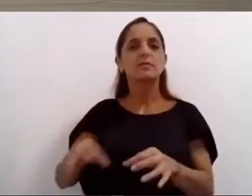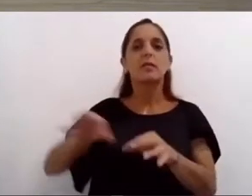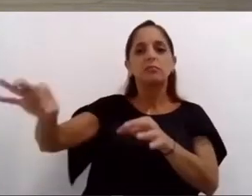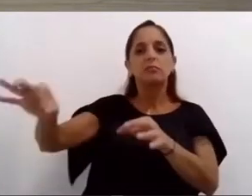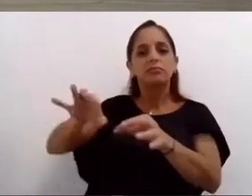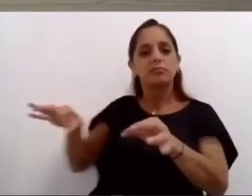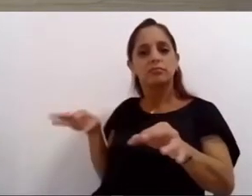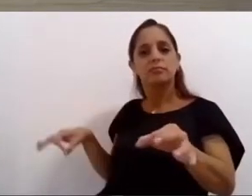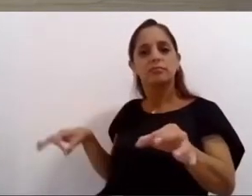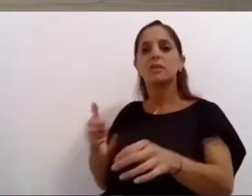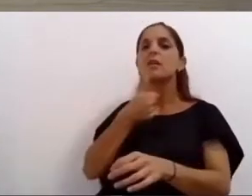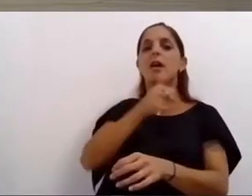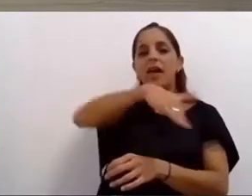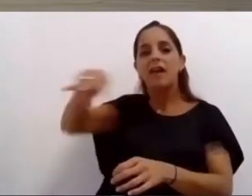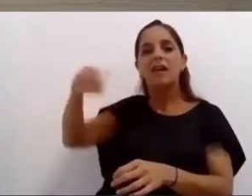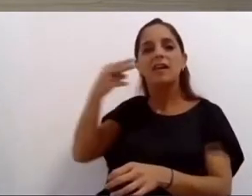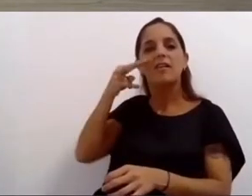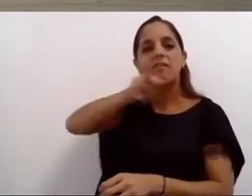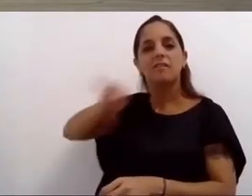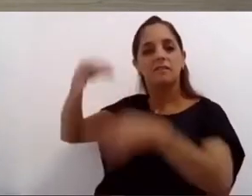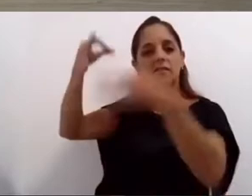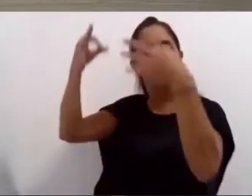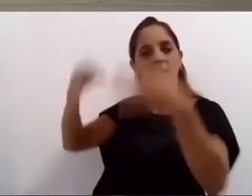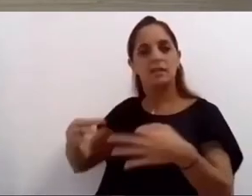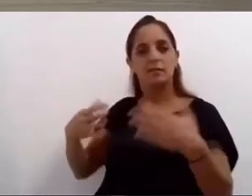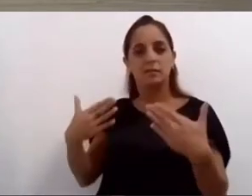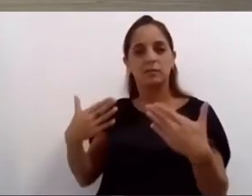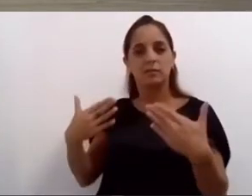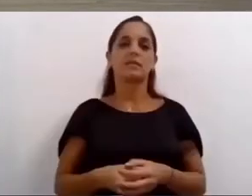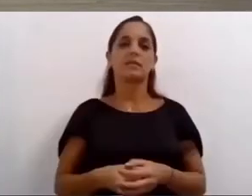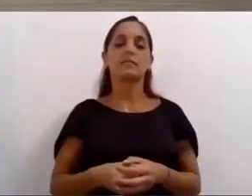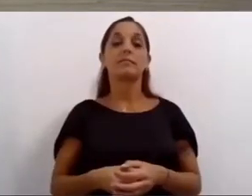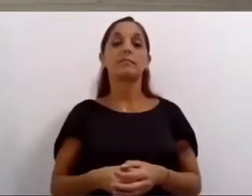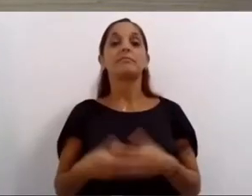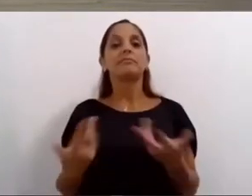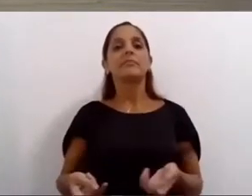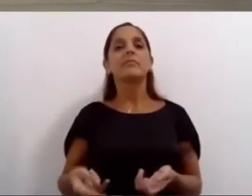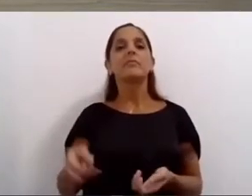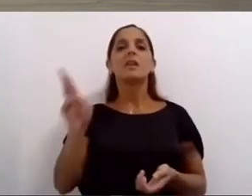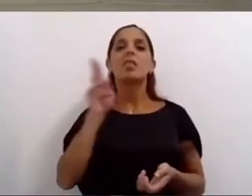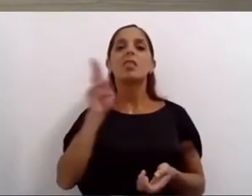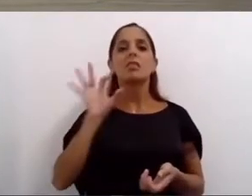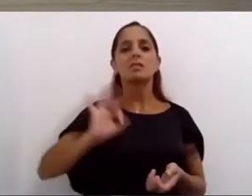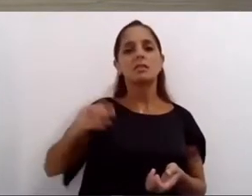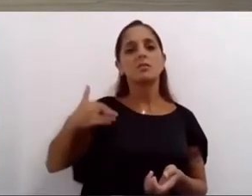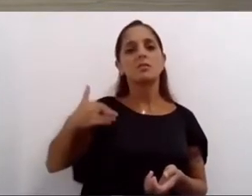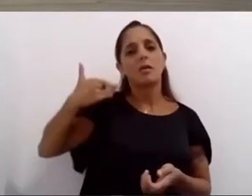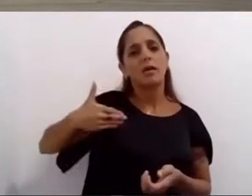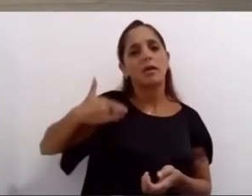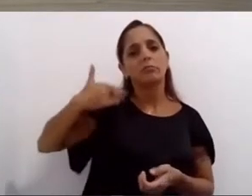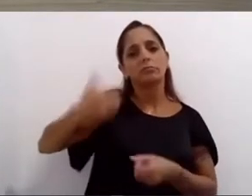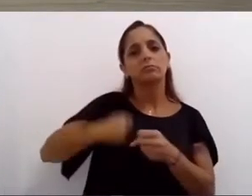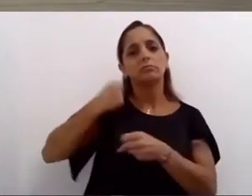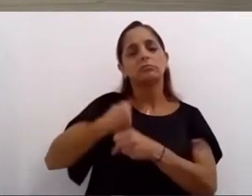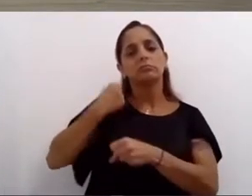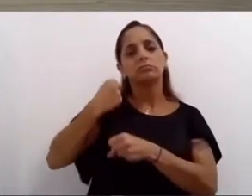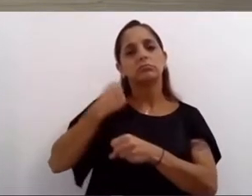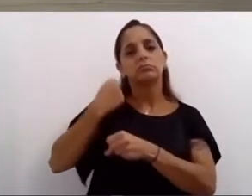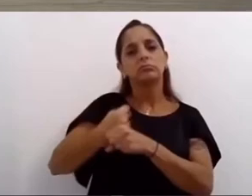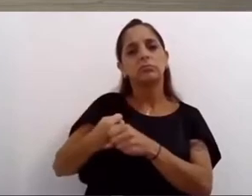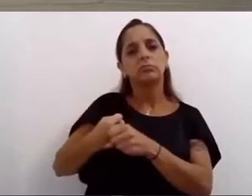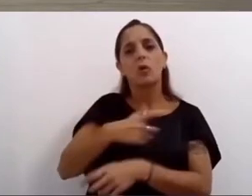obstrucción a la vista en plena área central luego de 19 años de trabajo constante de las distintas